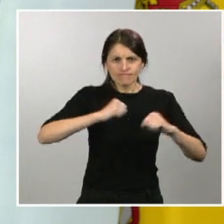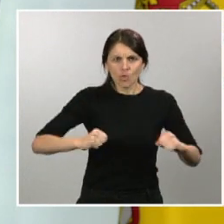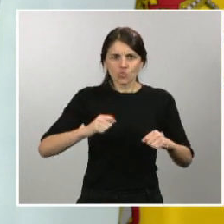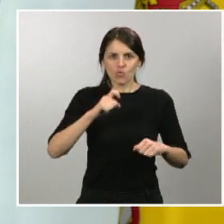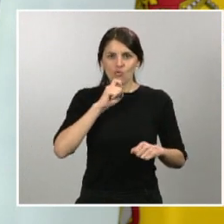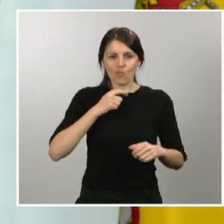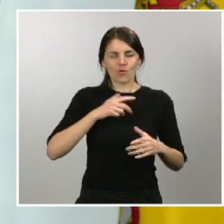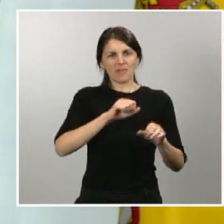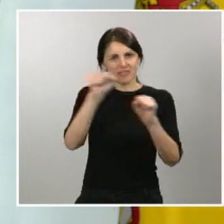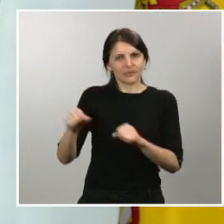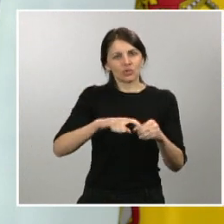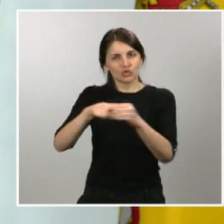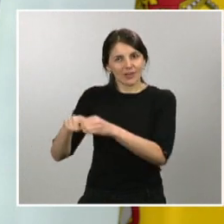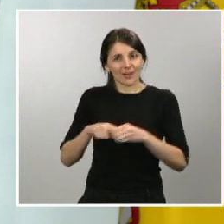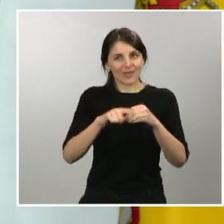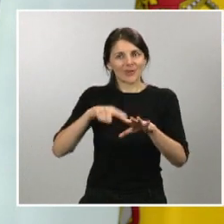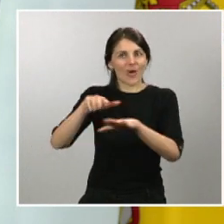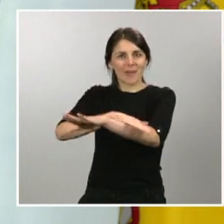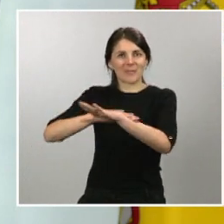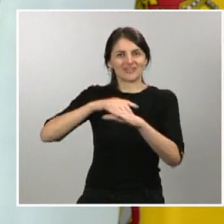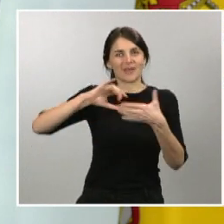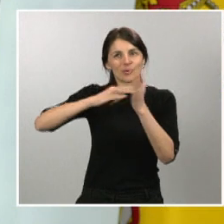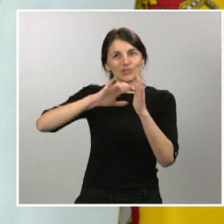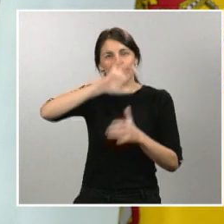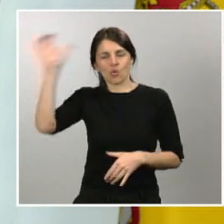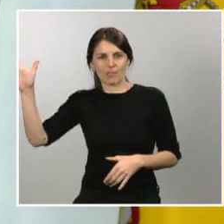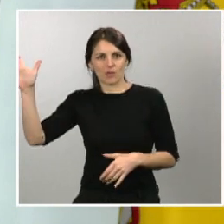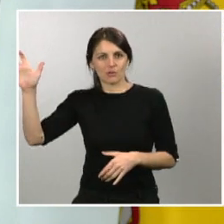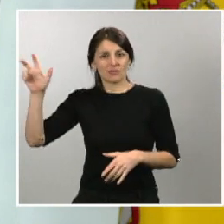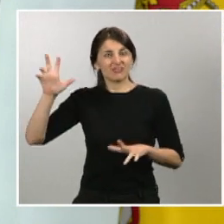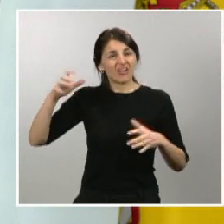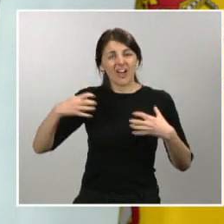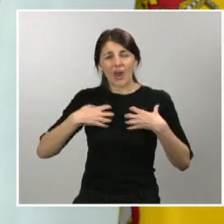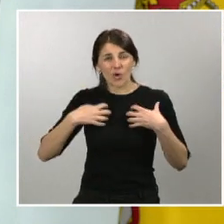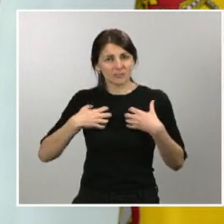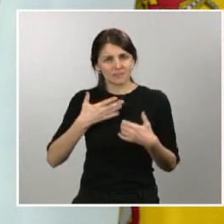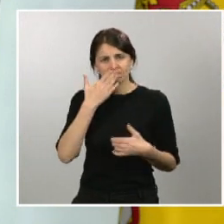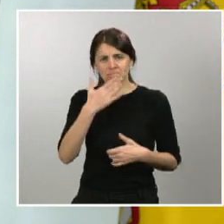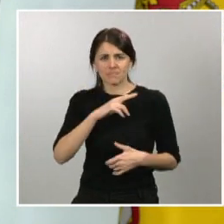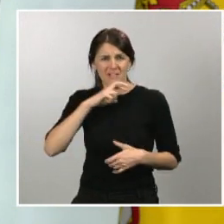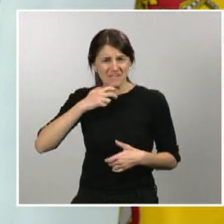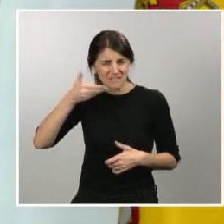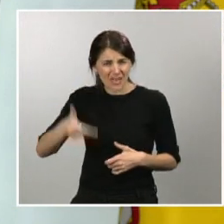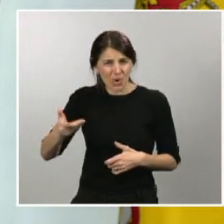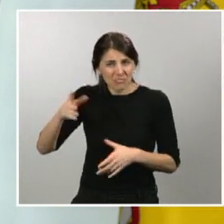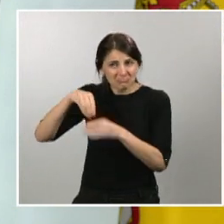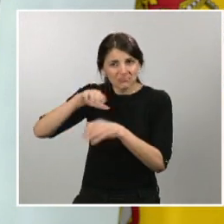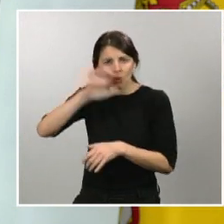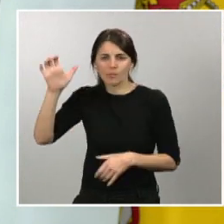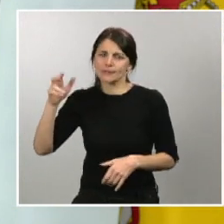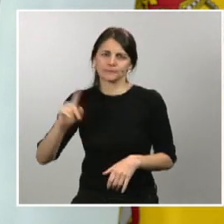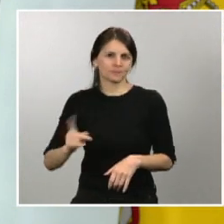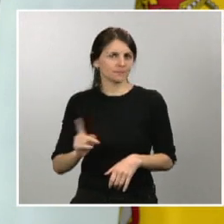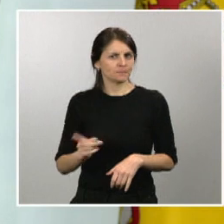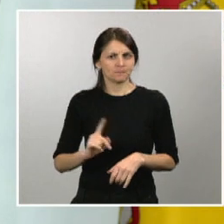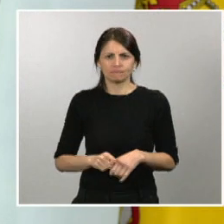base del proyecto europeo. El egoísmo jamás podrá ser un valor que vertebre el proyecto europeo, que solo será viable si se basa en